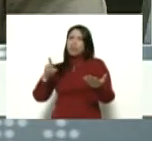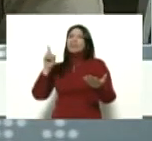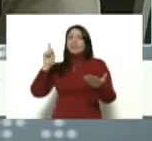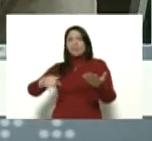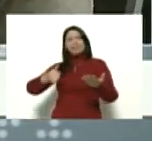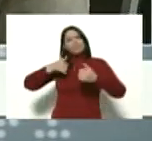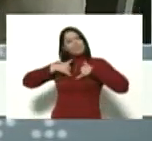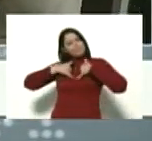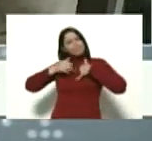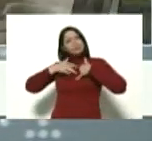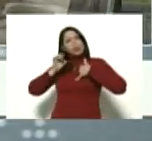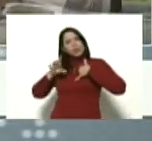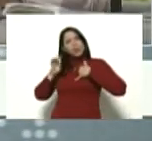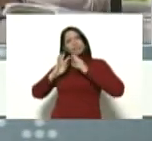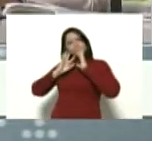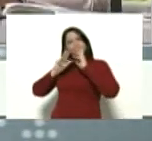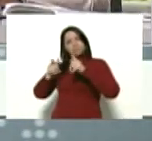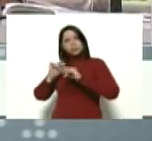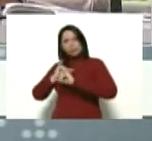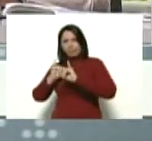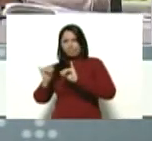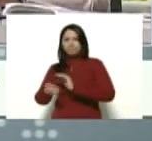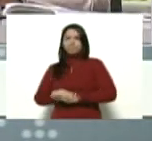dolido mucho. Ya se los voy a comentar.